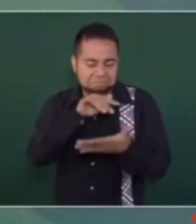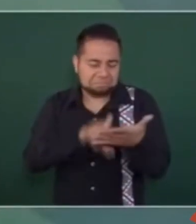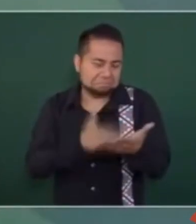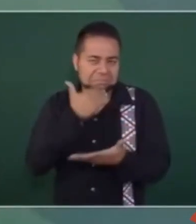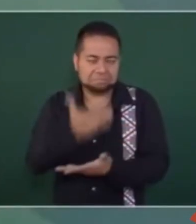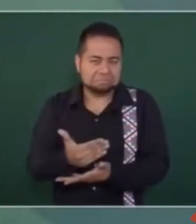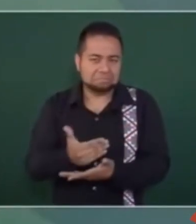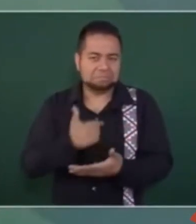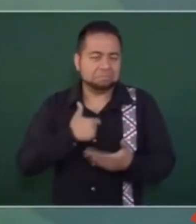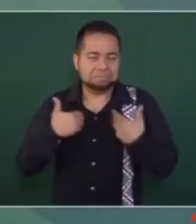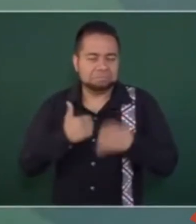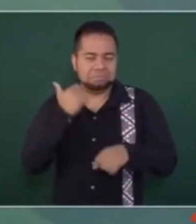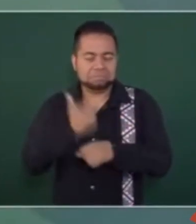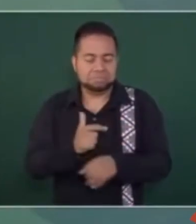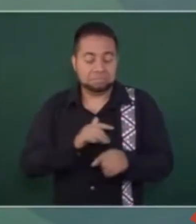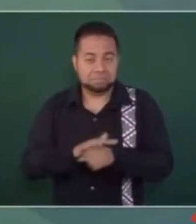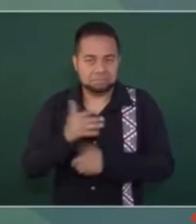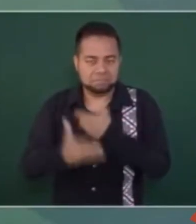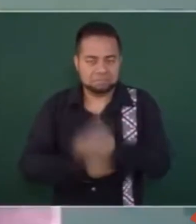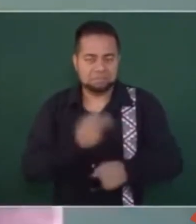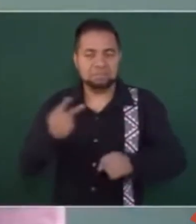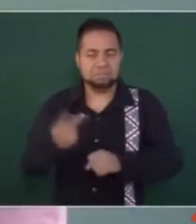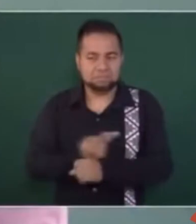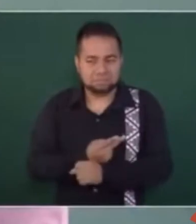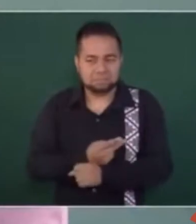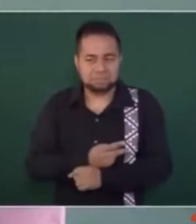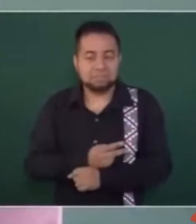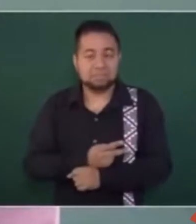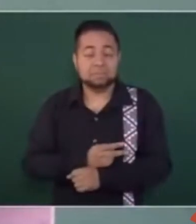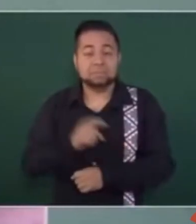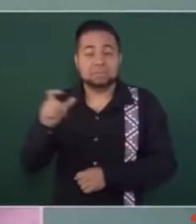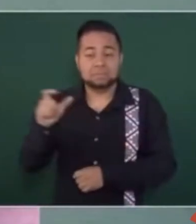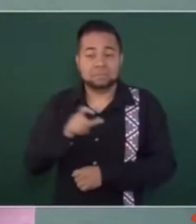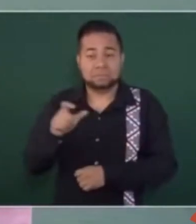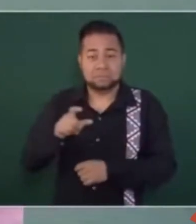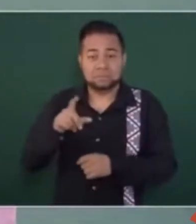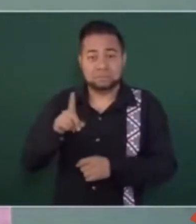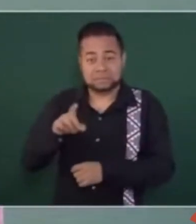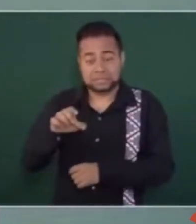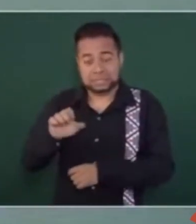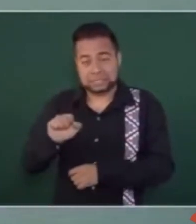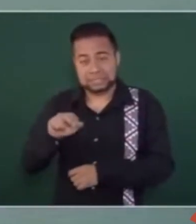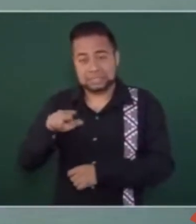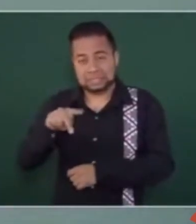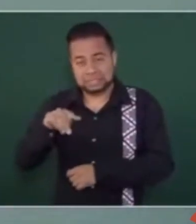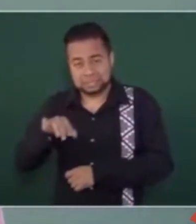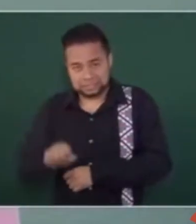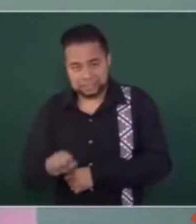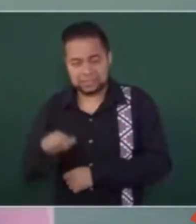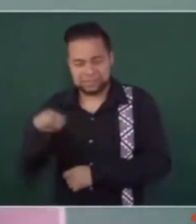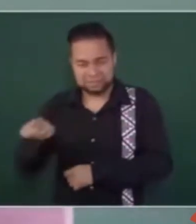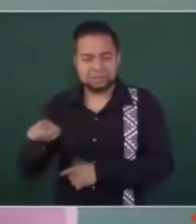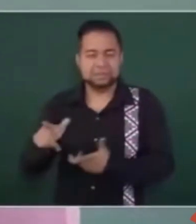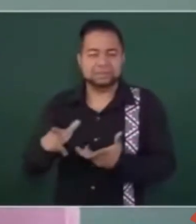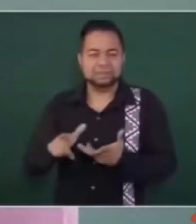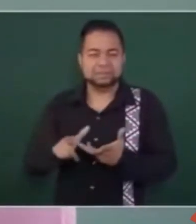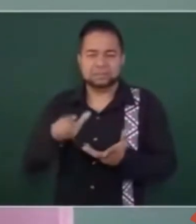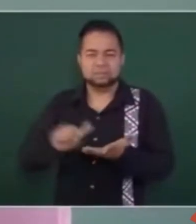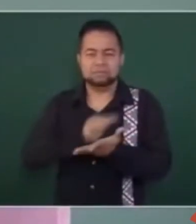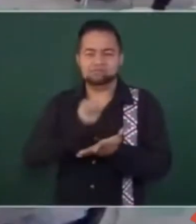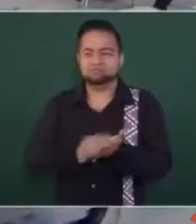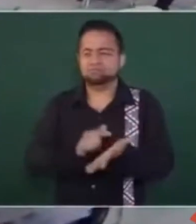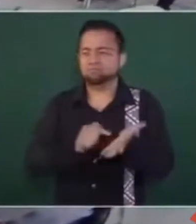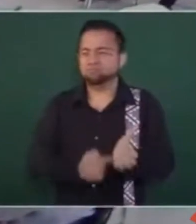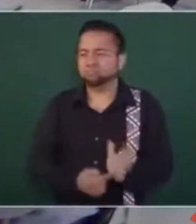no se dio cuenta del resultado porque cuando de Santos saque esa ley